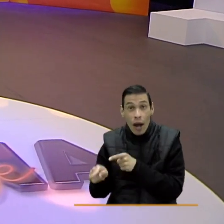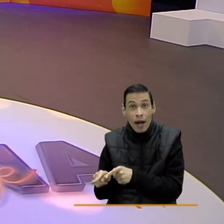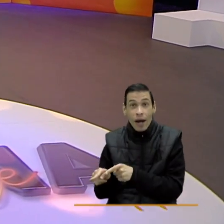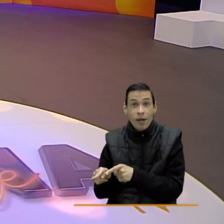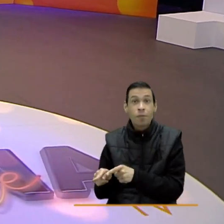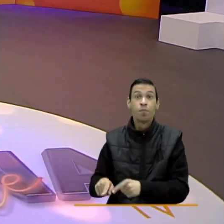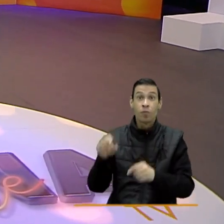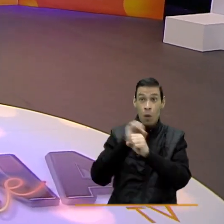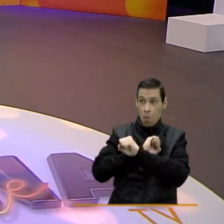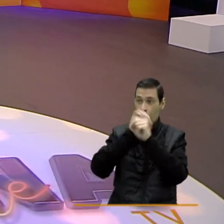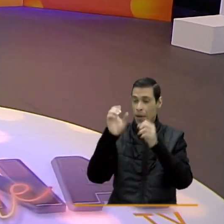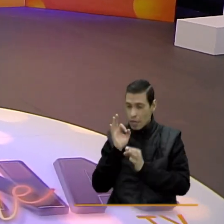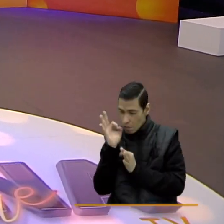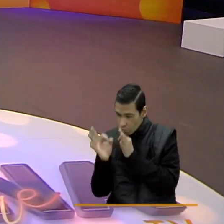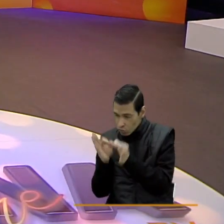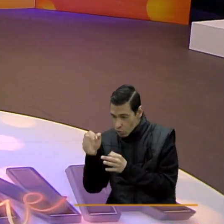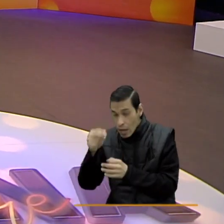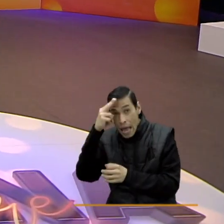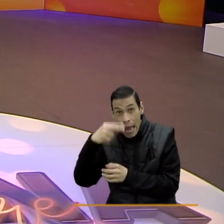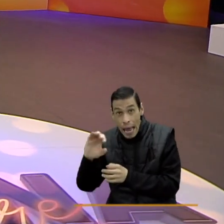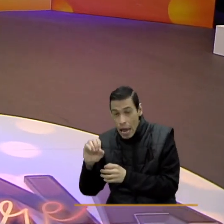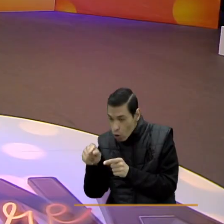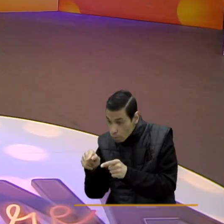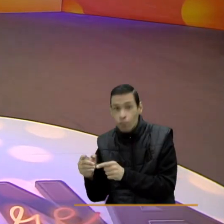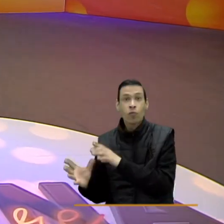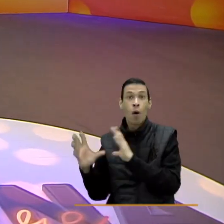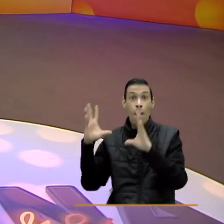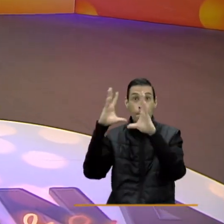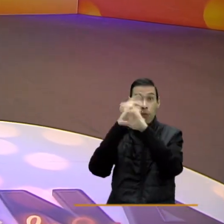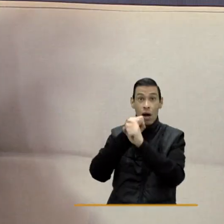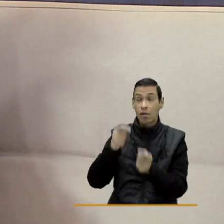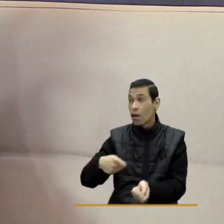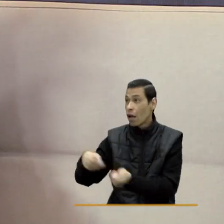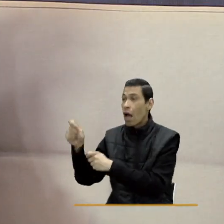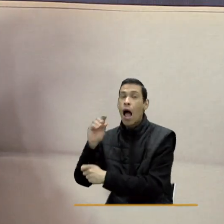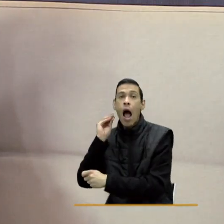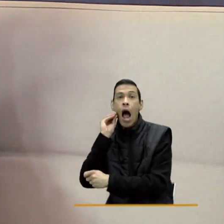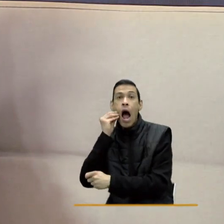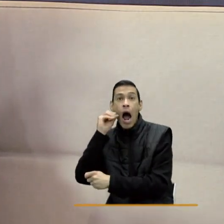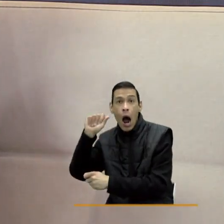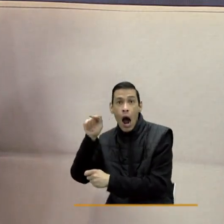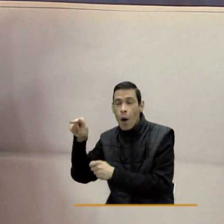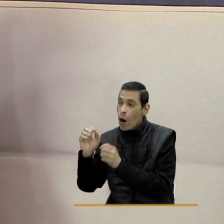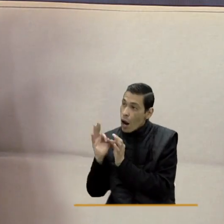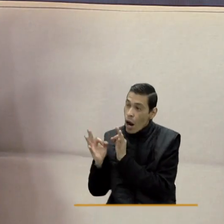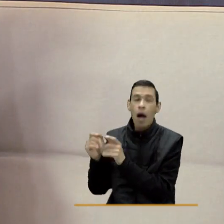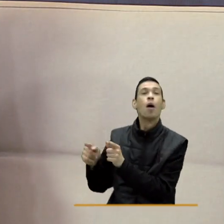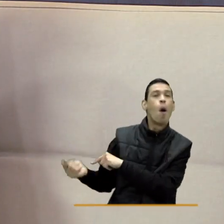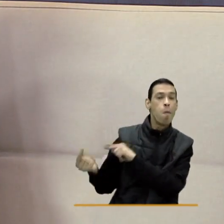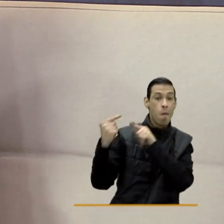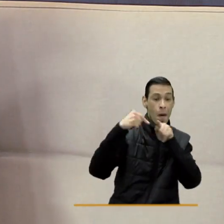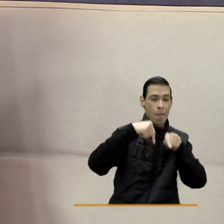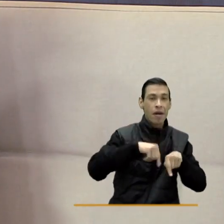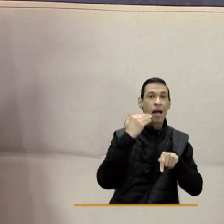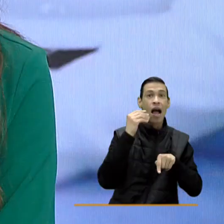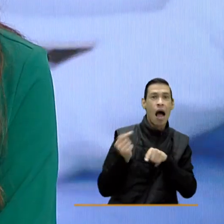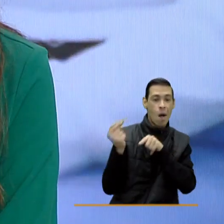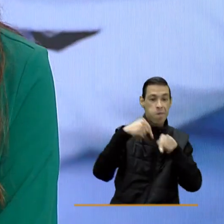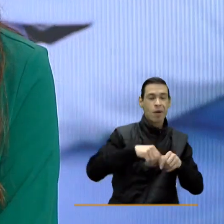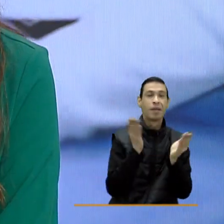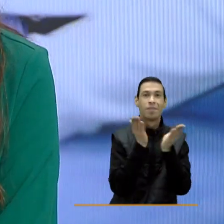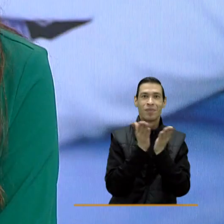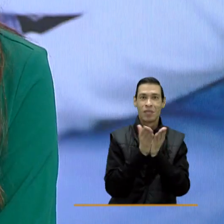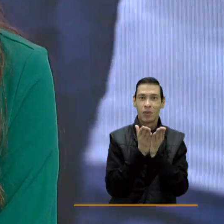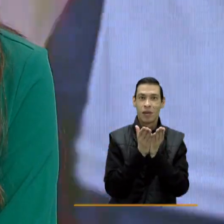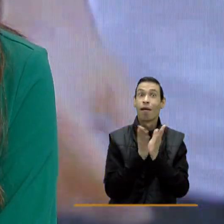mañanas lo usan atendiendo a sus hijos y en la noche lo dejan con la abuelita y ellos vienen a estudiar, ellas vienen a